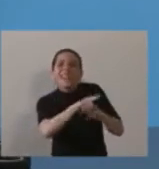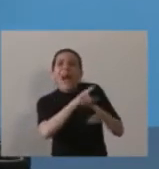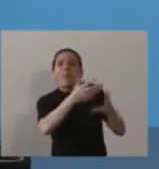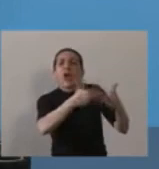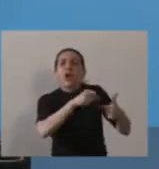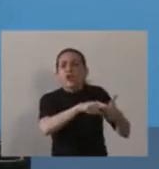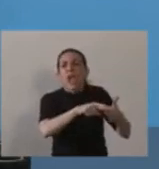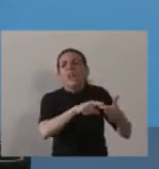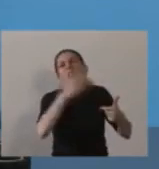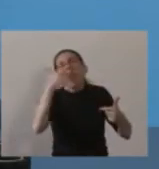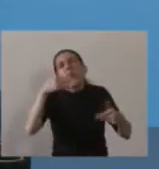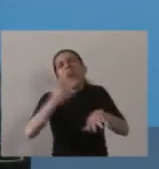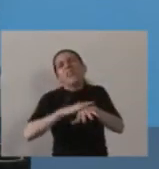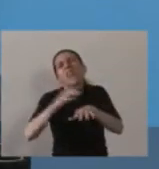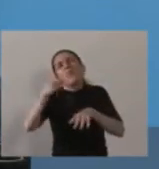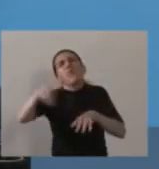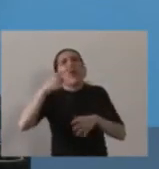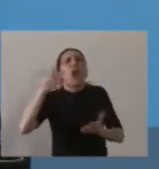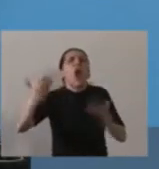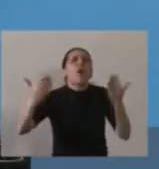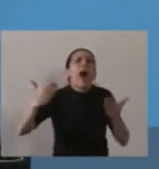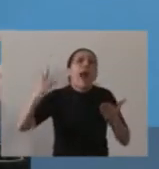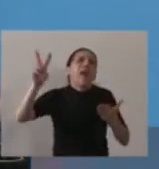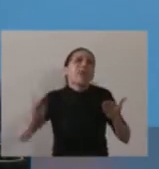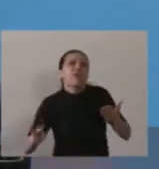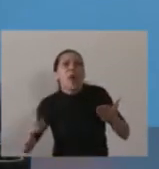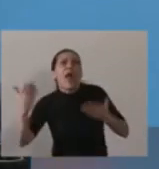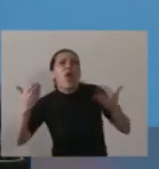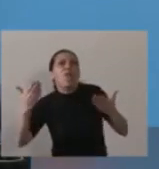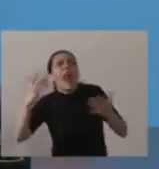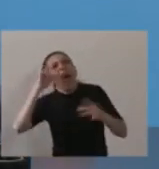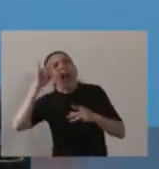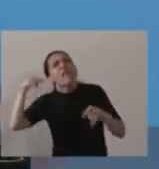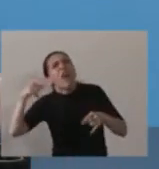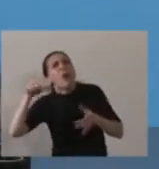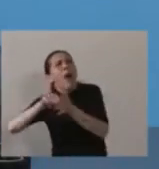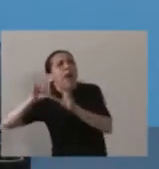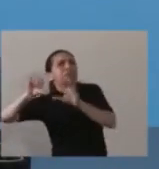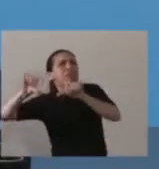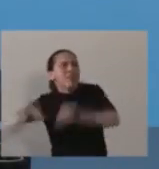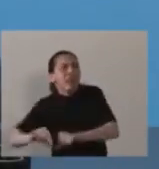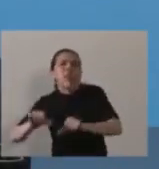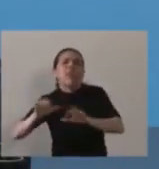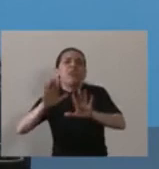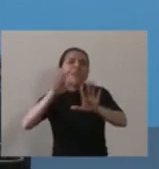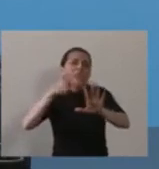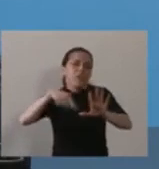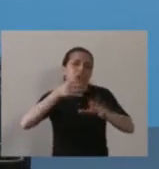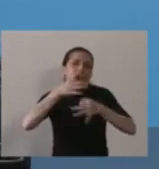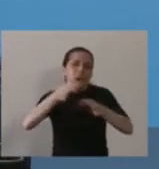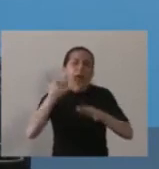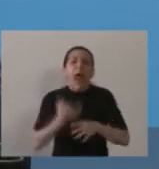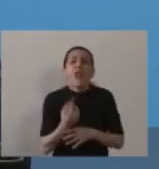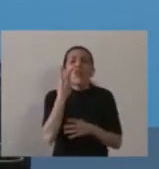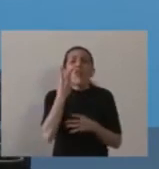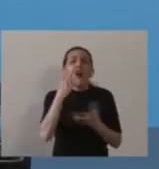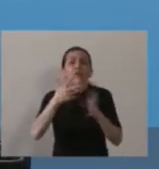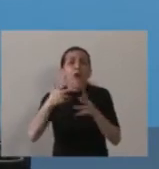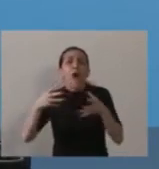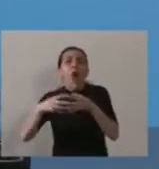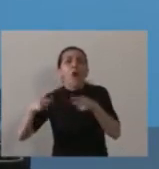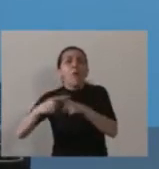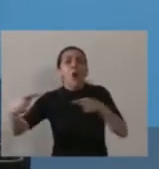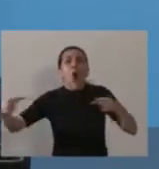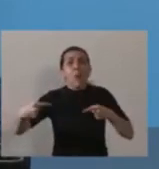y con el infierno y con todas las otras cosas, los que quieran hacerlo. Yo siempre digo que hay dos tipos de opositores, los que